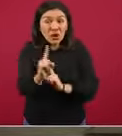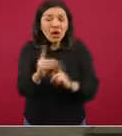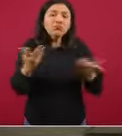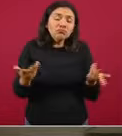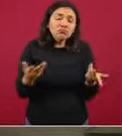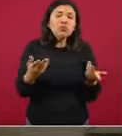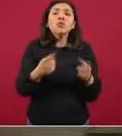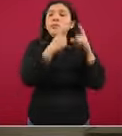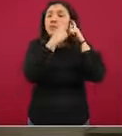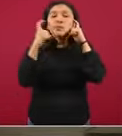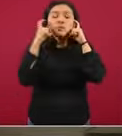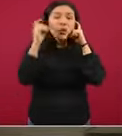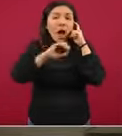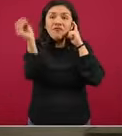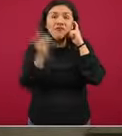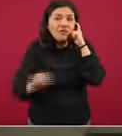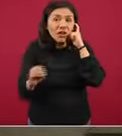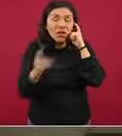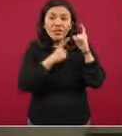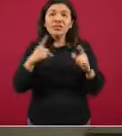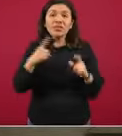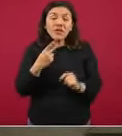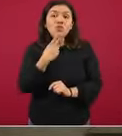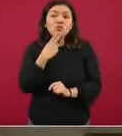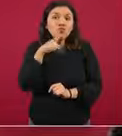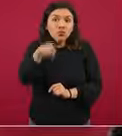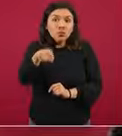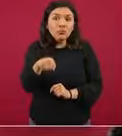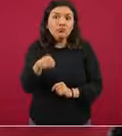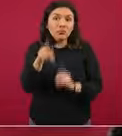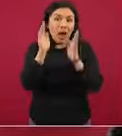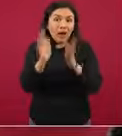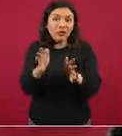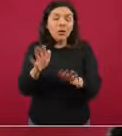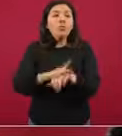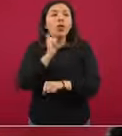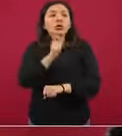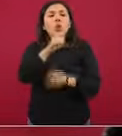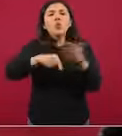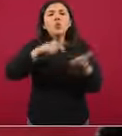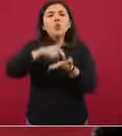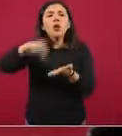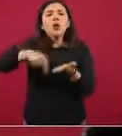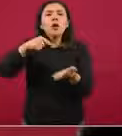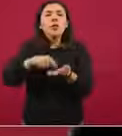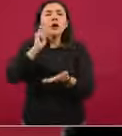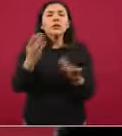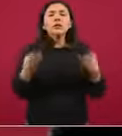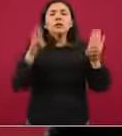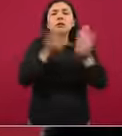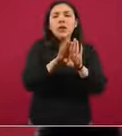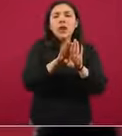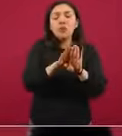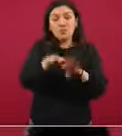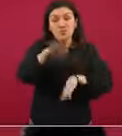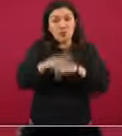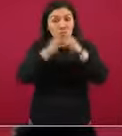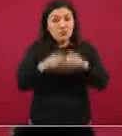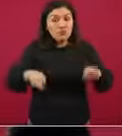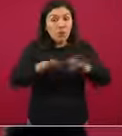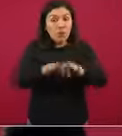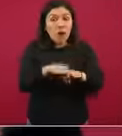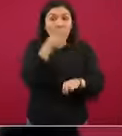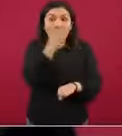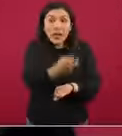uso de cubrebocas es obligatorio, está allí, lo tienes que tener porque son lugares cerrados, es donde ha tenido un efecto muy importante